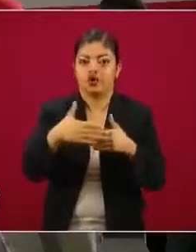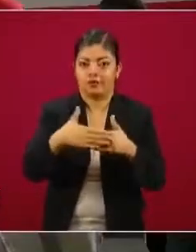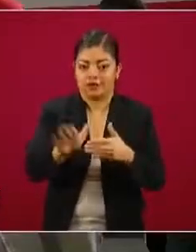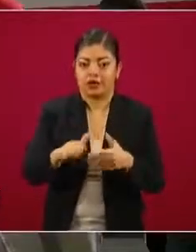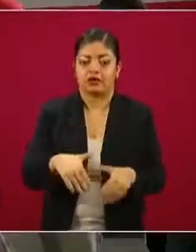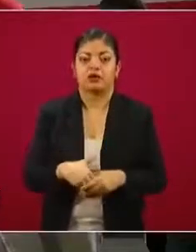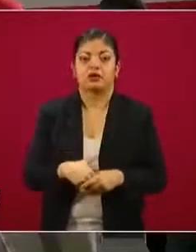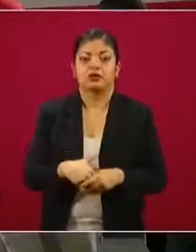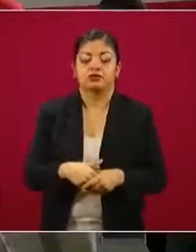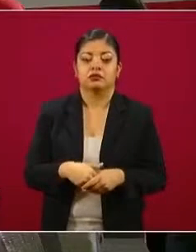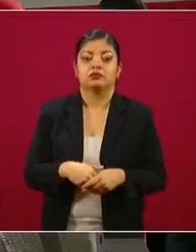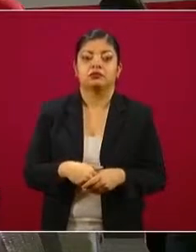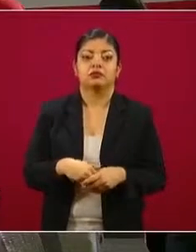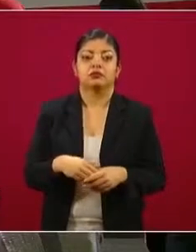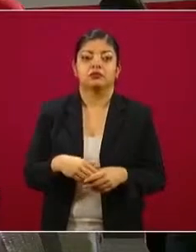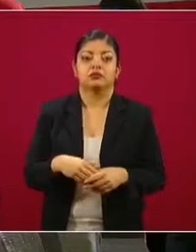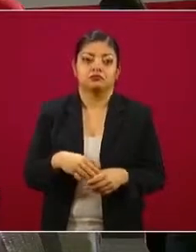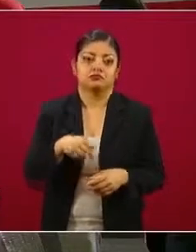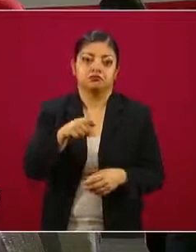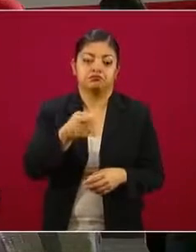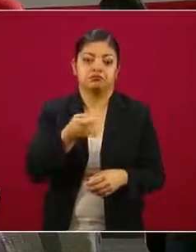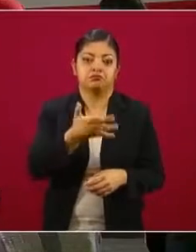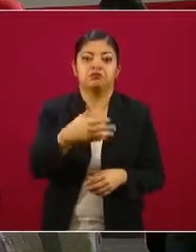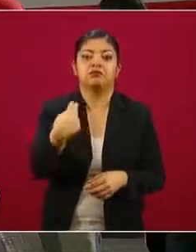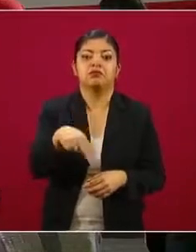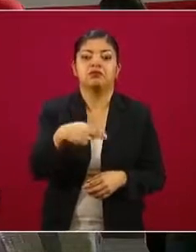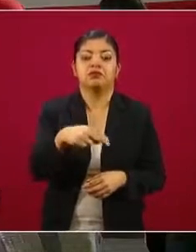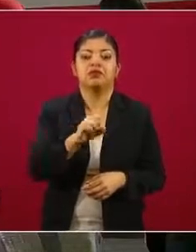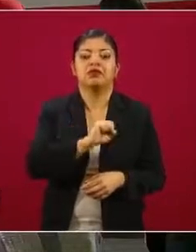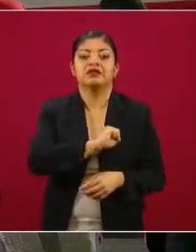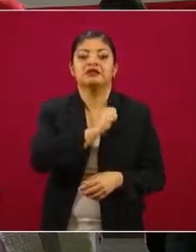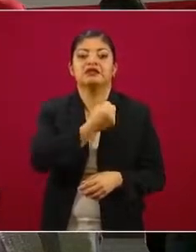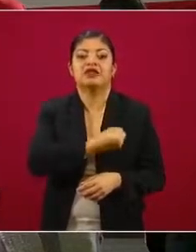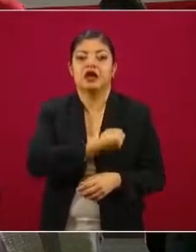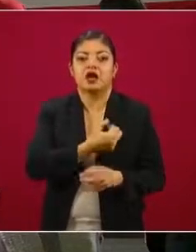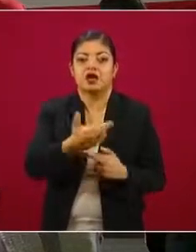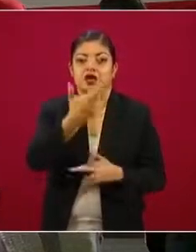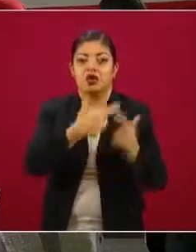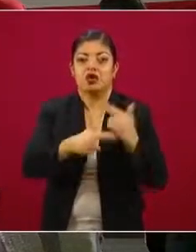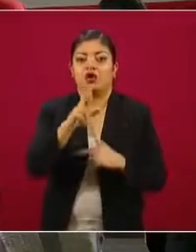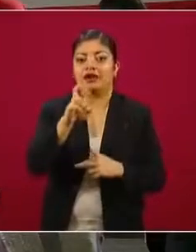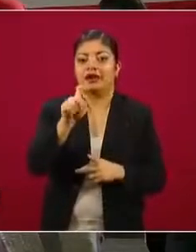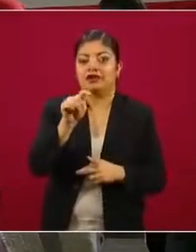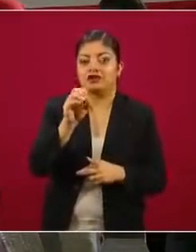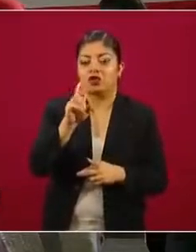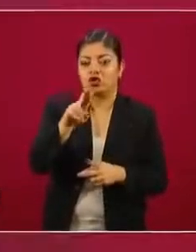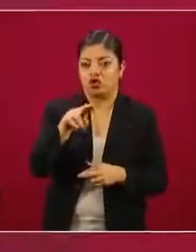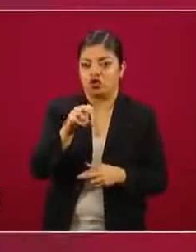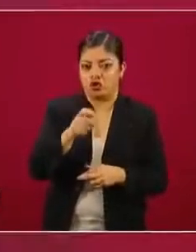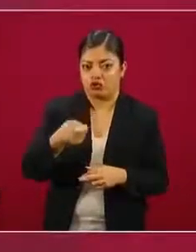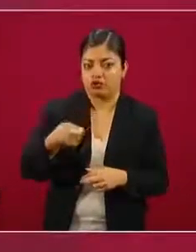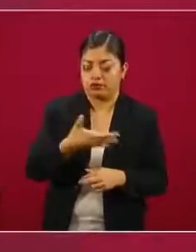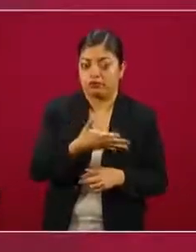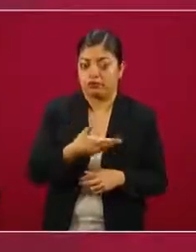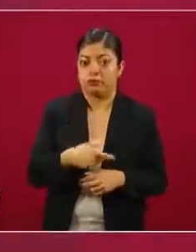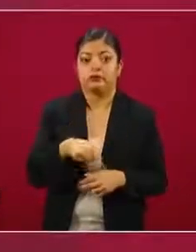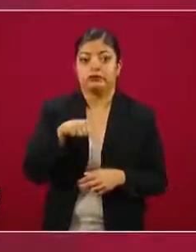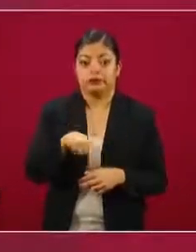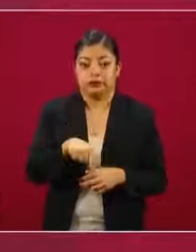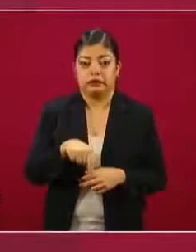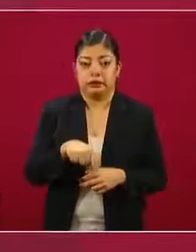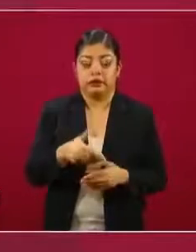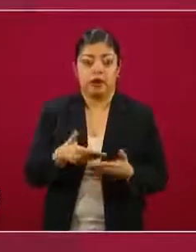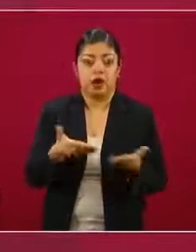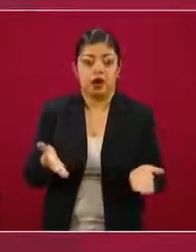se ha llamado el sano retorno. Se trata y en este caso en la parte de las actividades